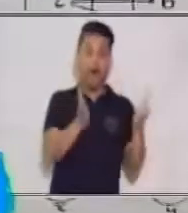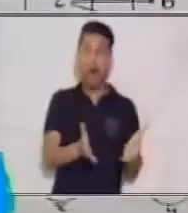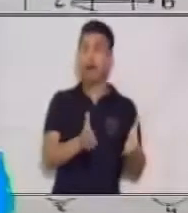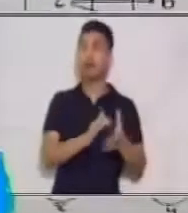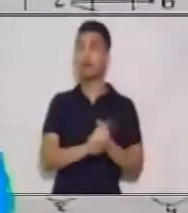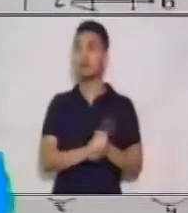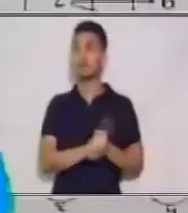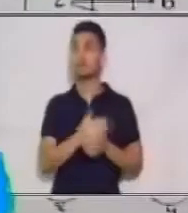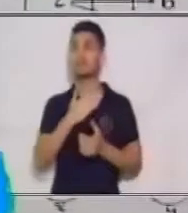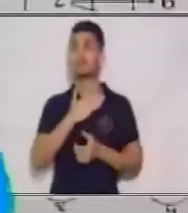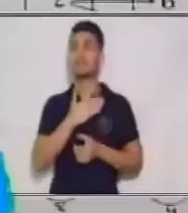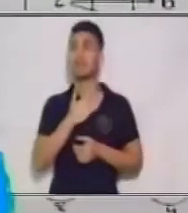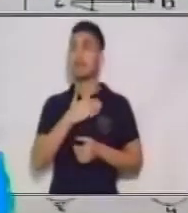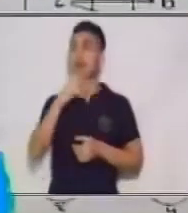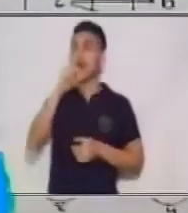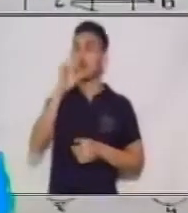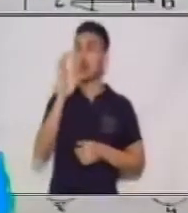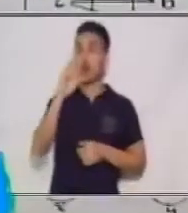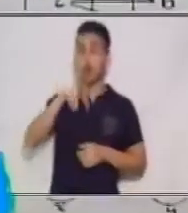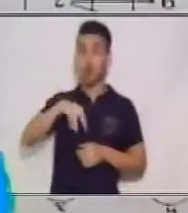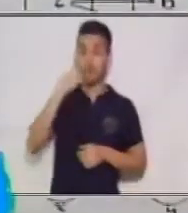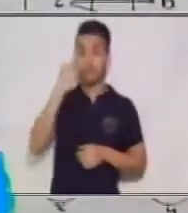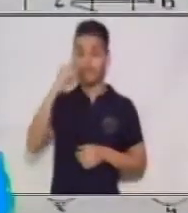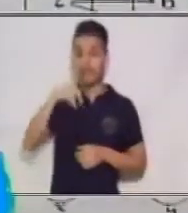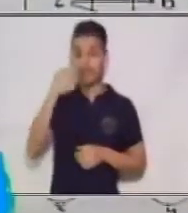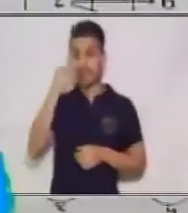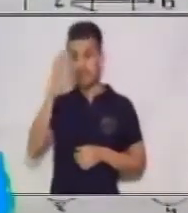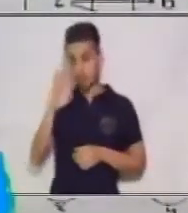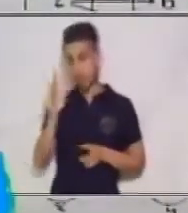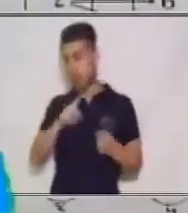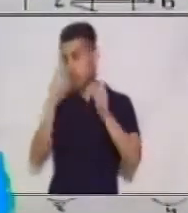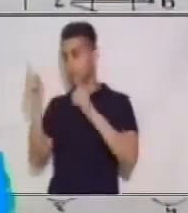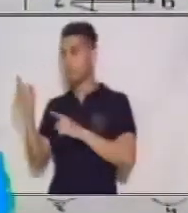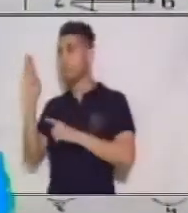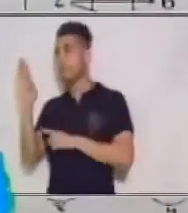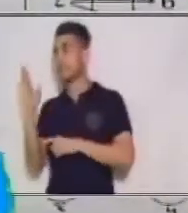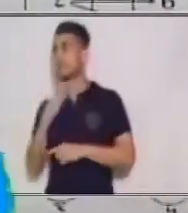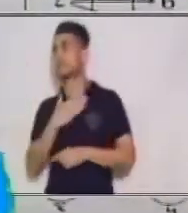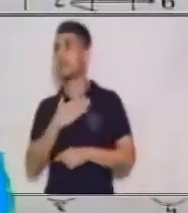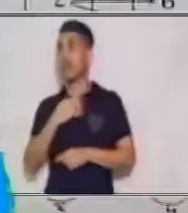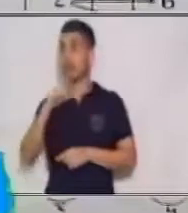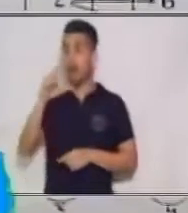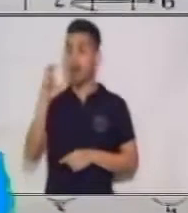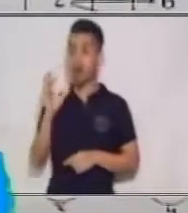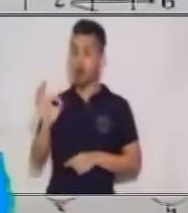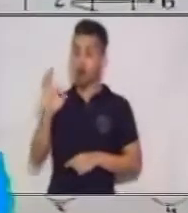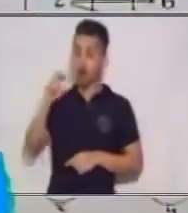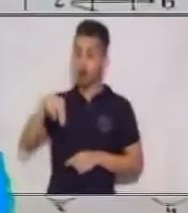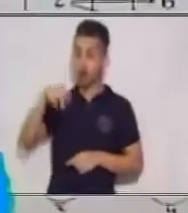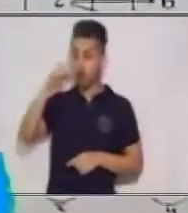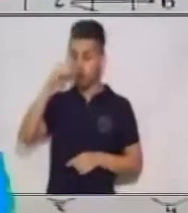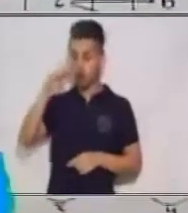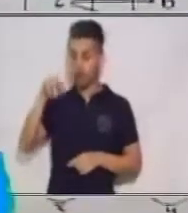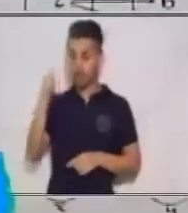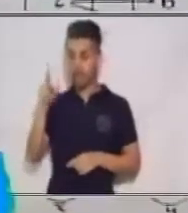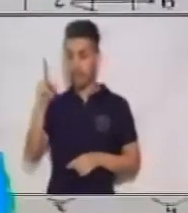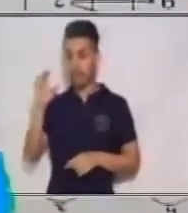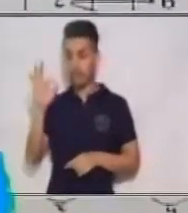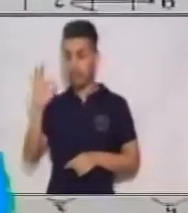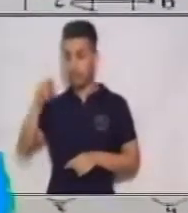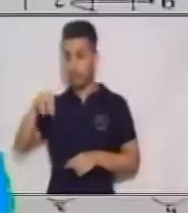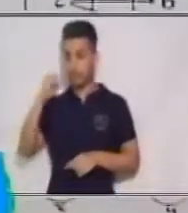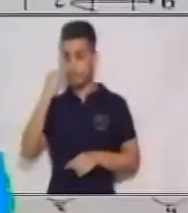llamar dominio. Y a este conjunto B, contradominio. Entonces, este va a ser nuestro